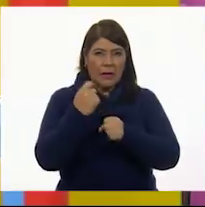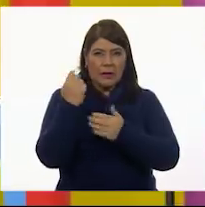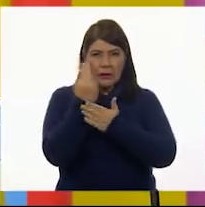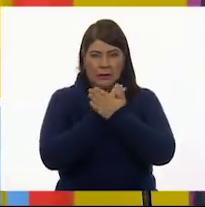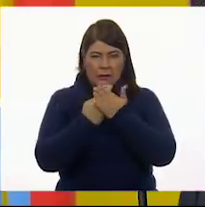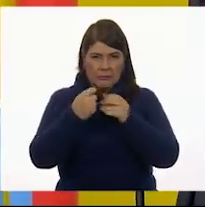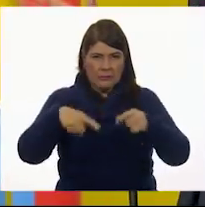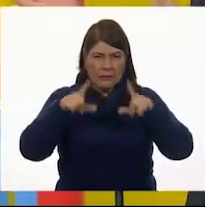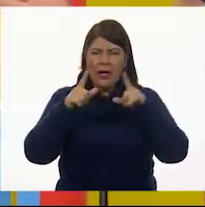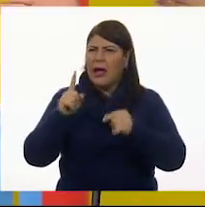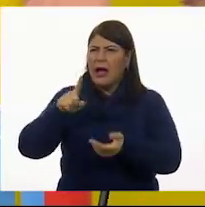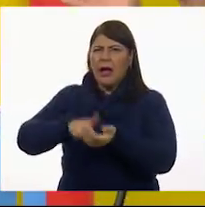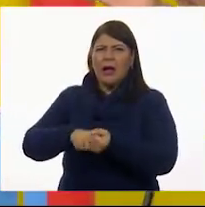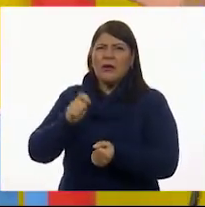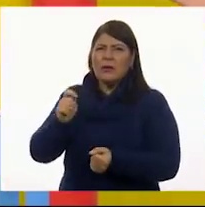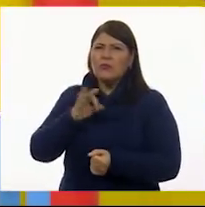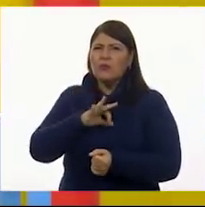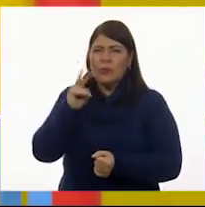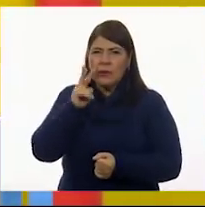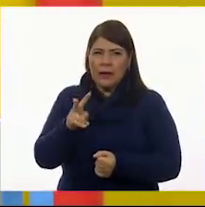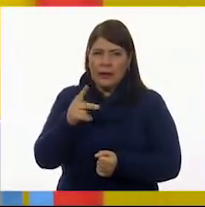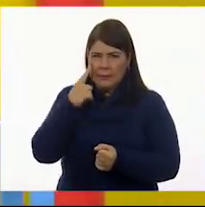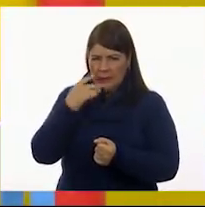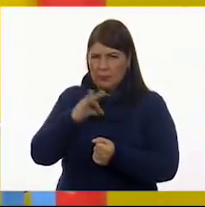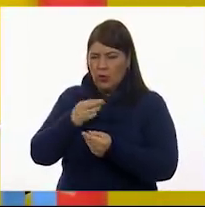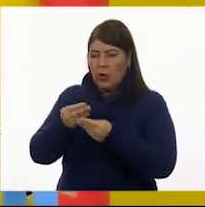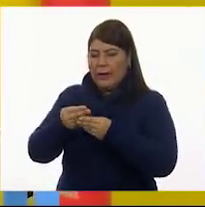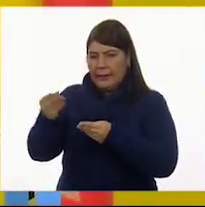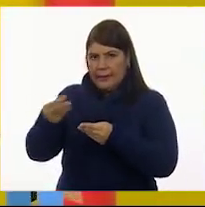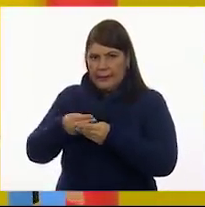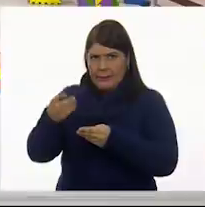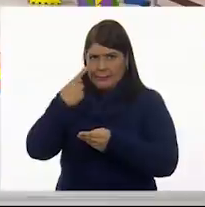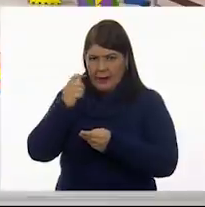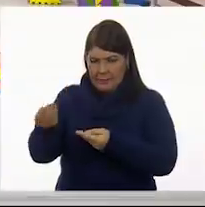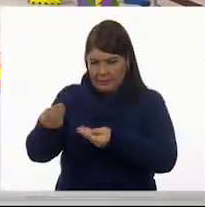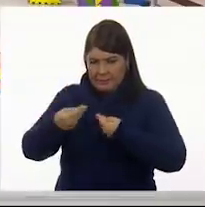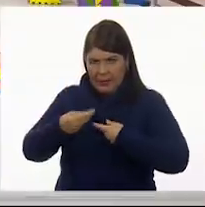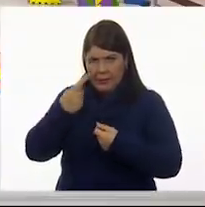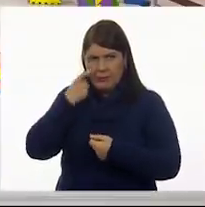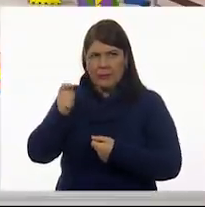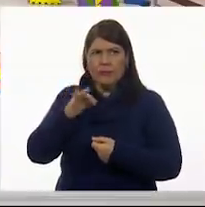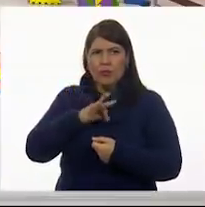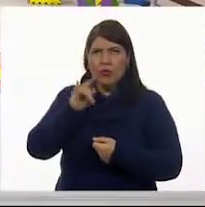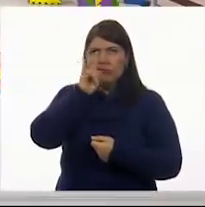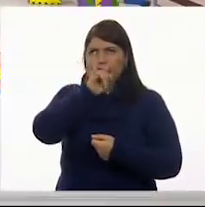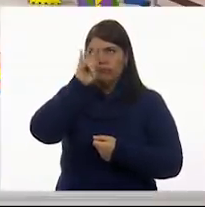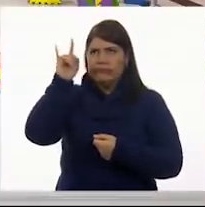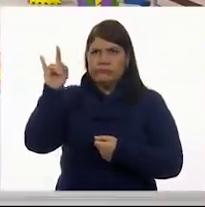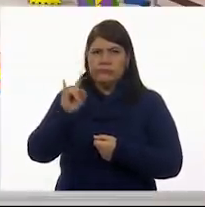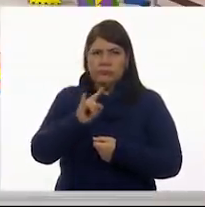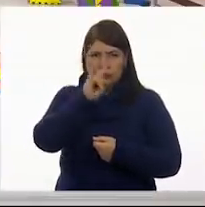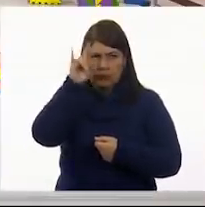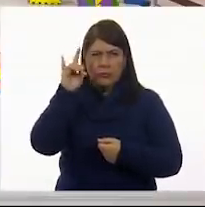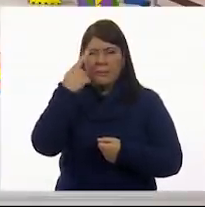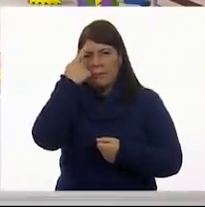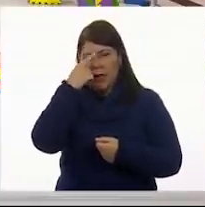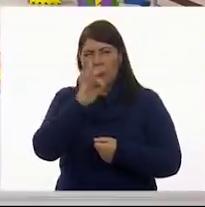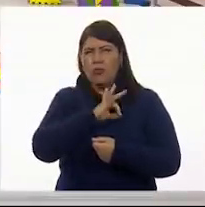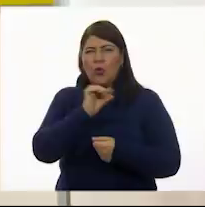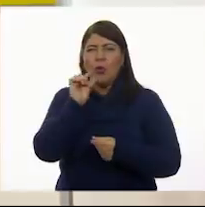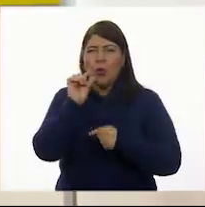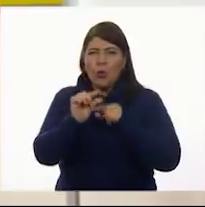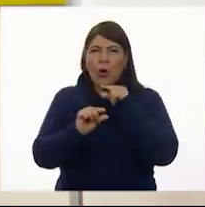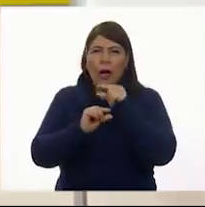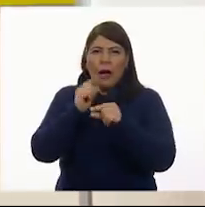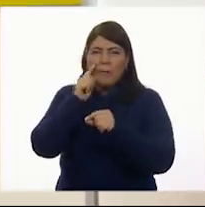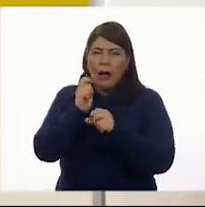Ok. Podemos ver. ¿Me la puedes ir dando, por favor, una por una para poderla colocar en nuestro pizarrón? Perfecto. Y ver con más detenimiento las